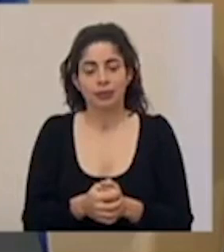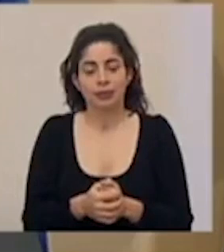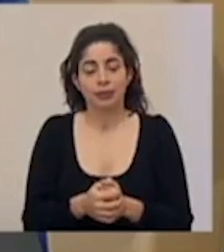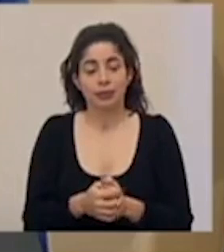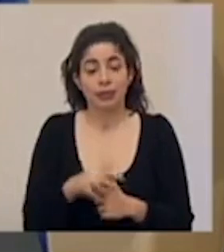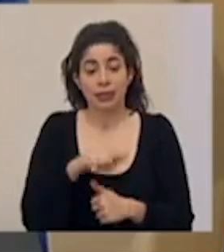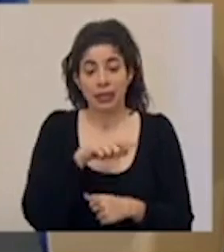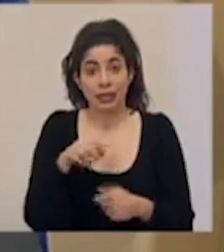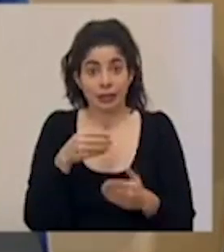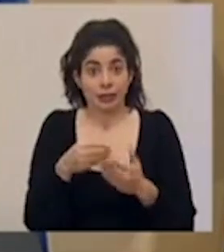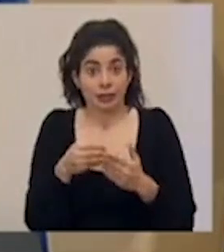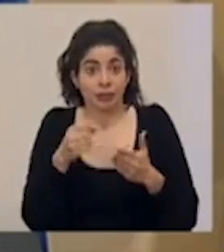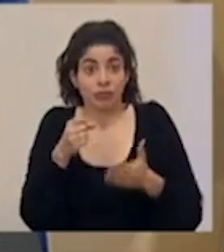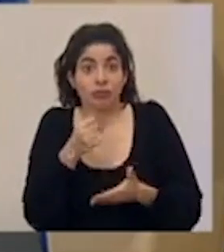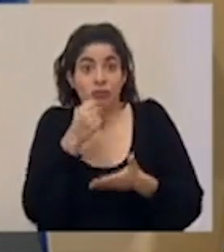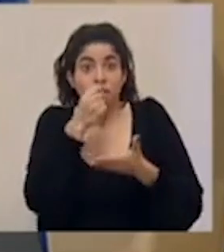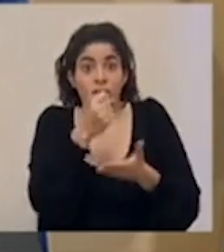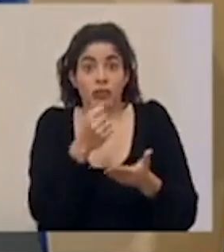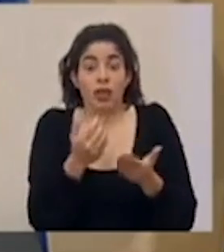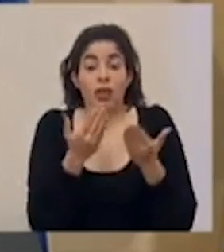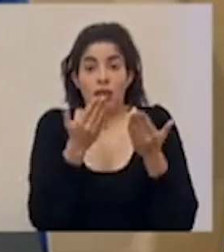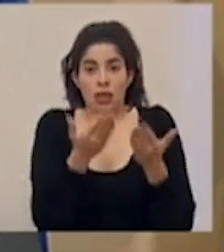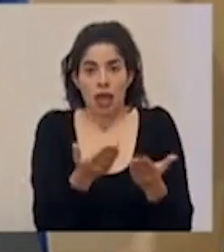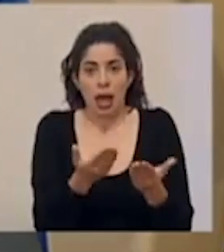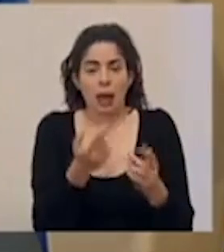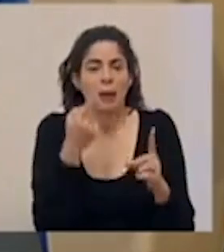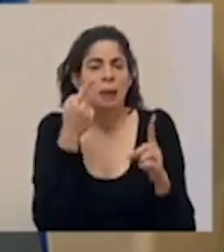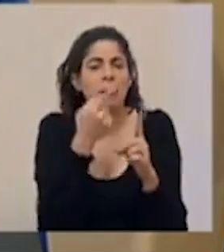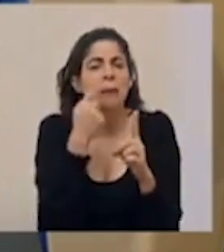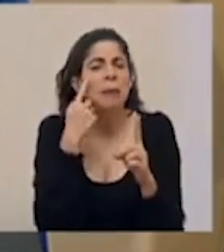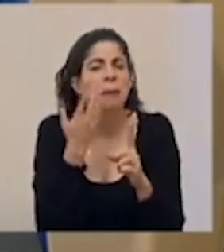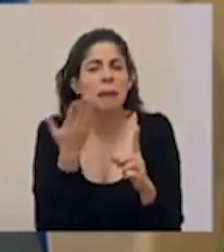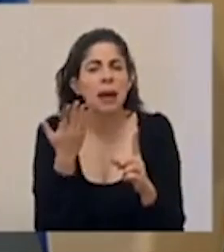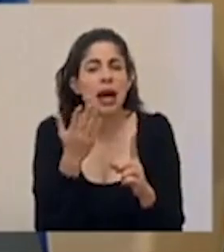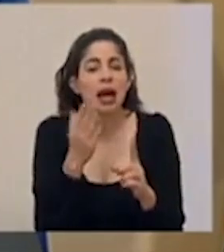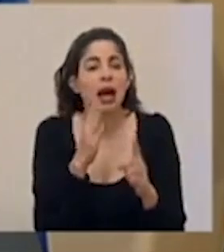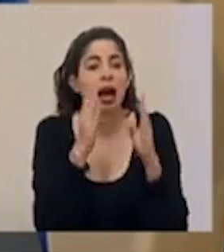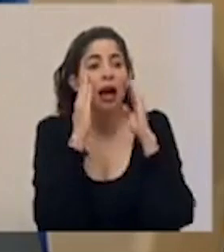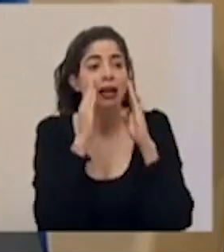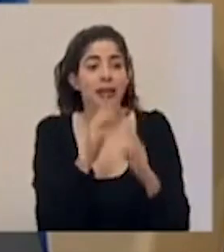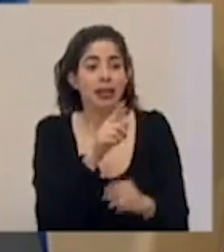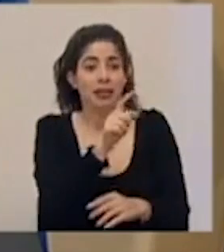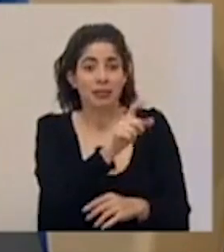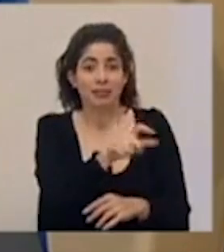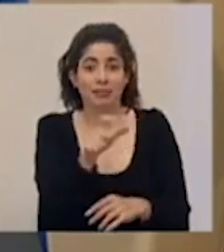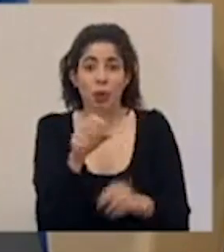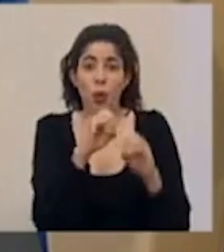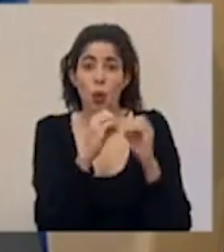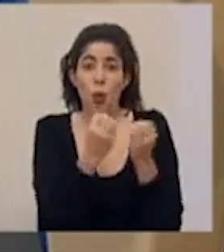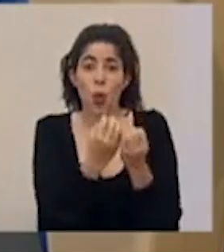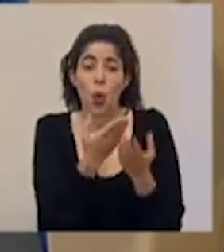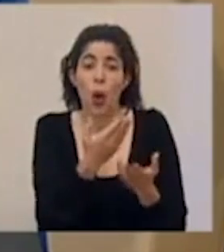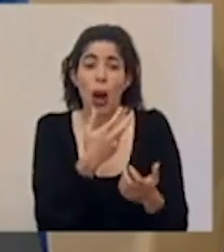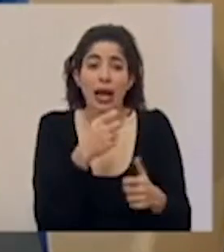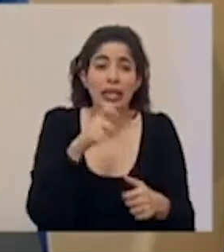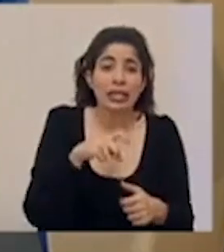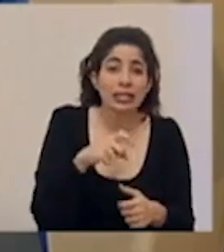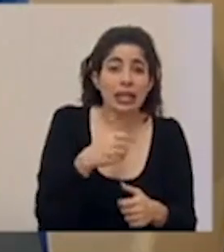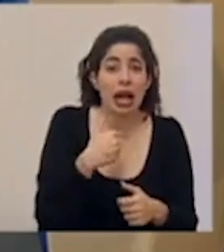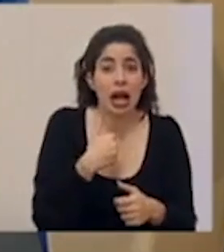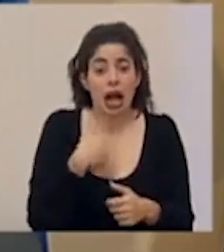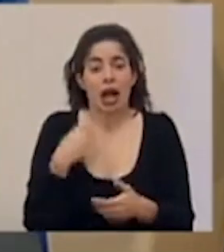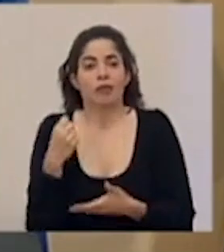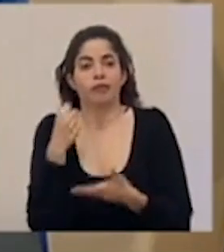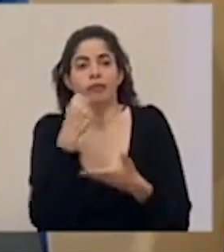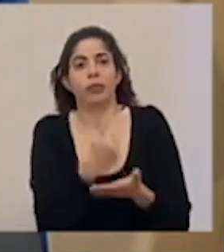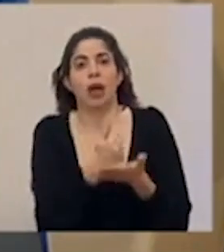Estos aportes que se están dando son precisamente para atender las necesidades que enfrentan estas organizaciones cuando se